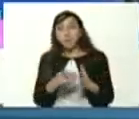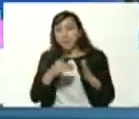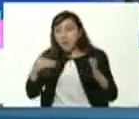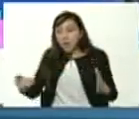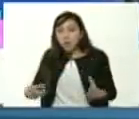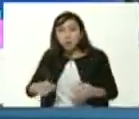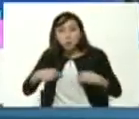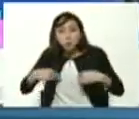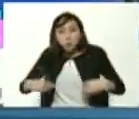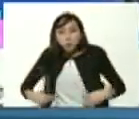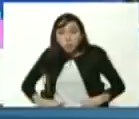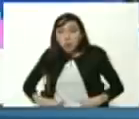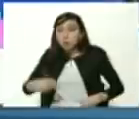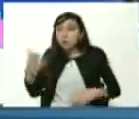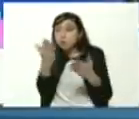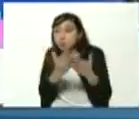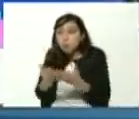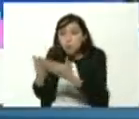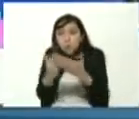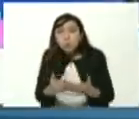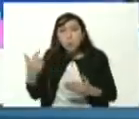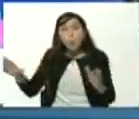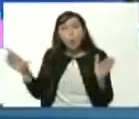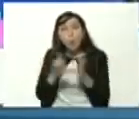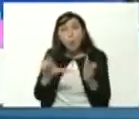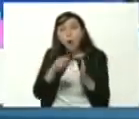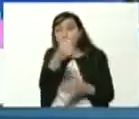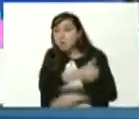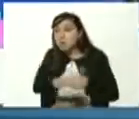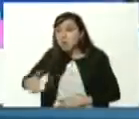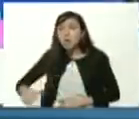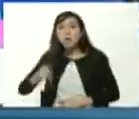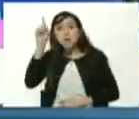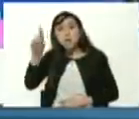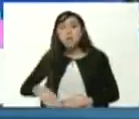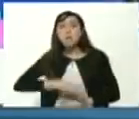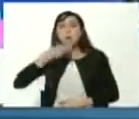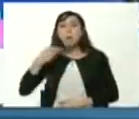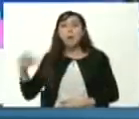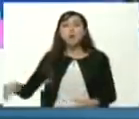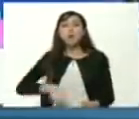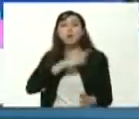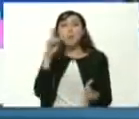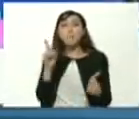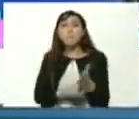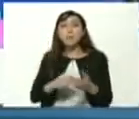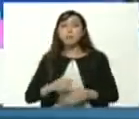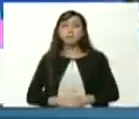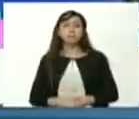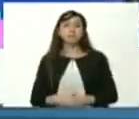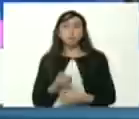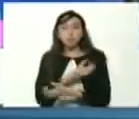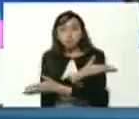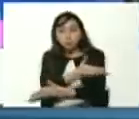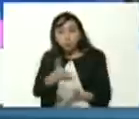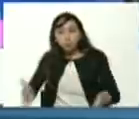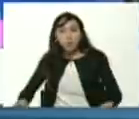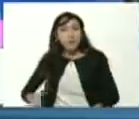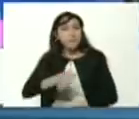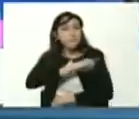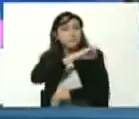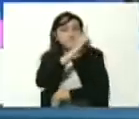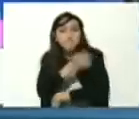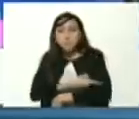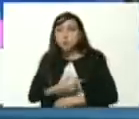de los estudiantes de los liceos y de la juventud en general una garantía muy poderosa